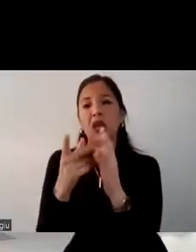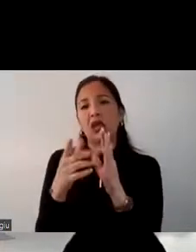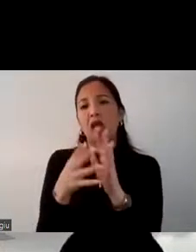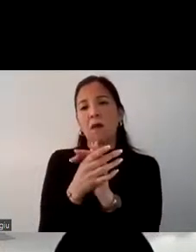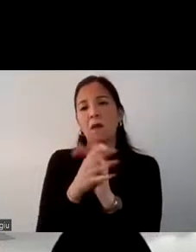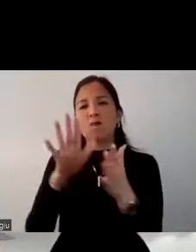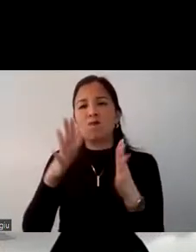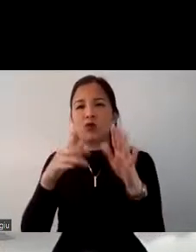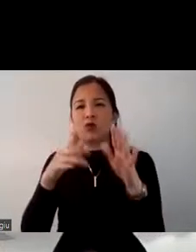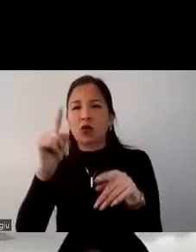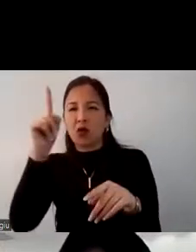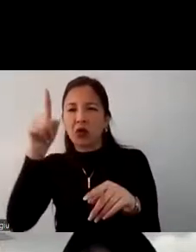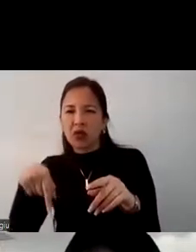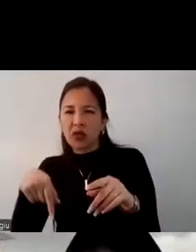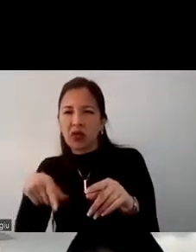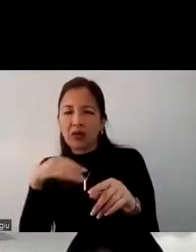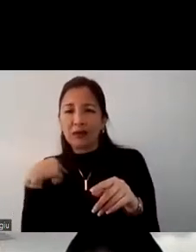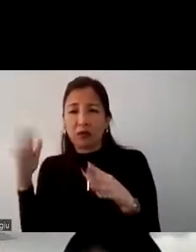noches